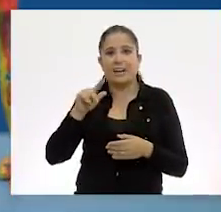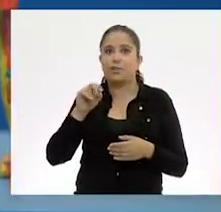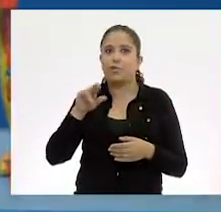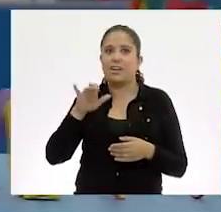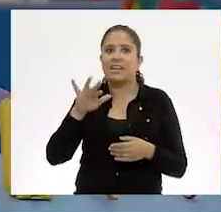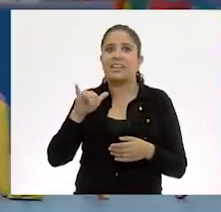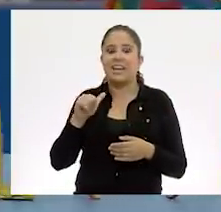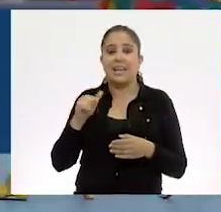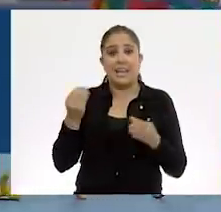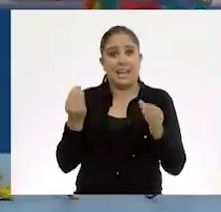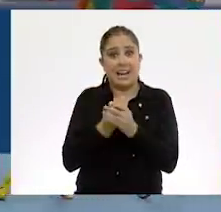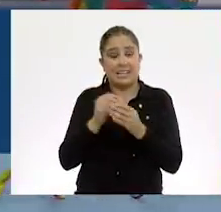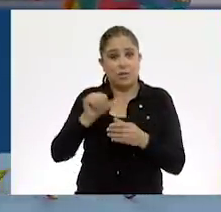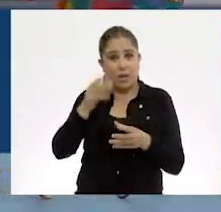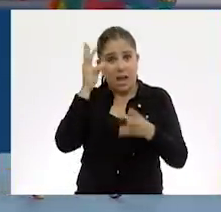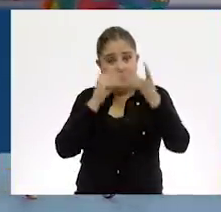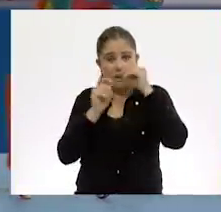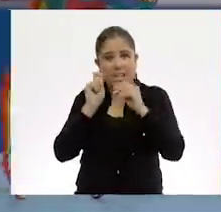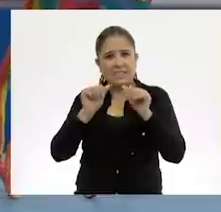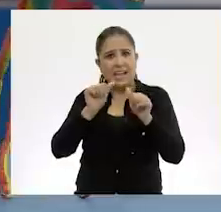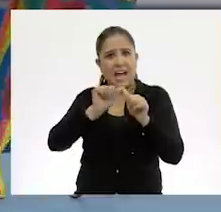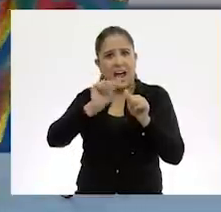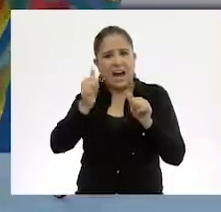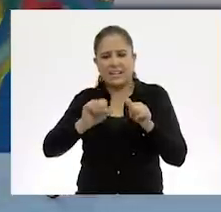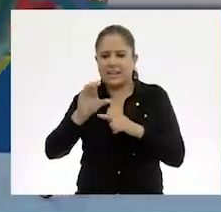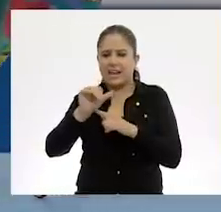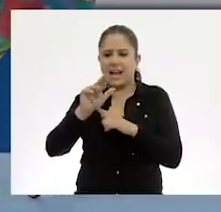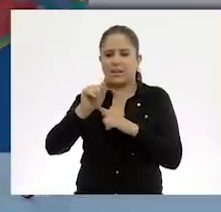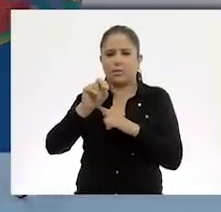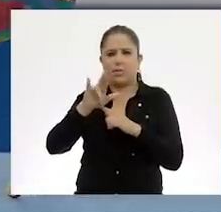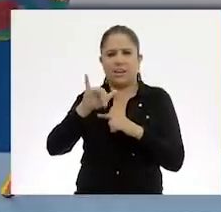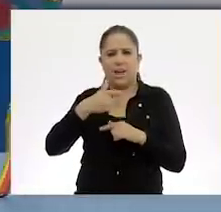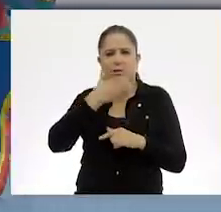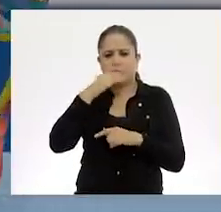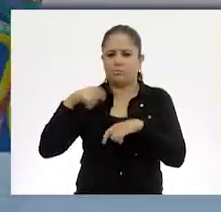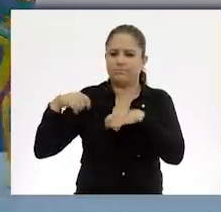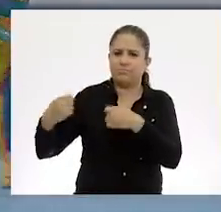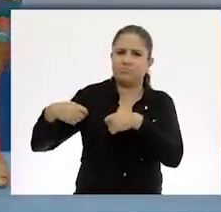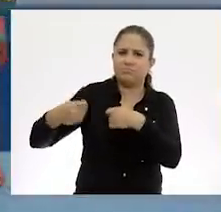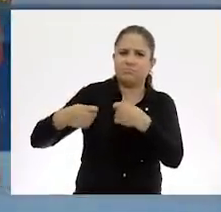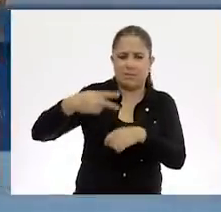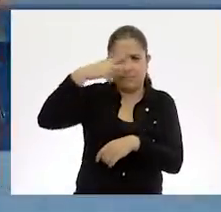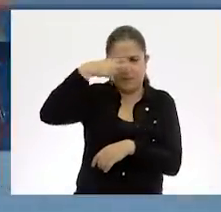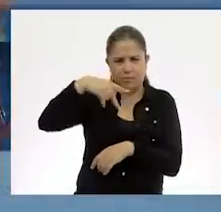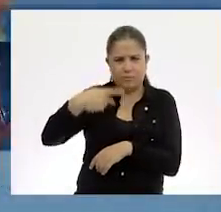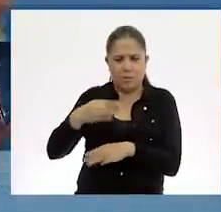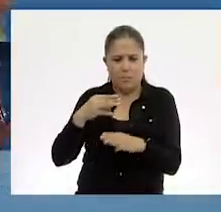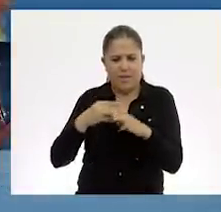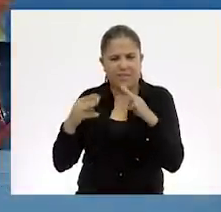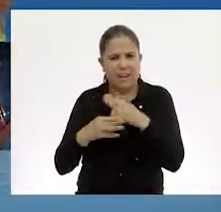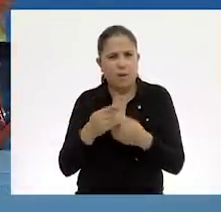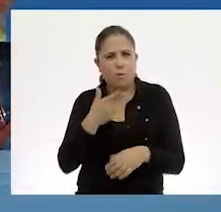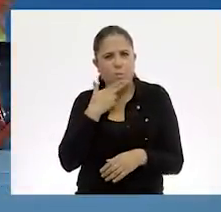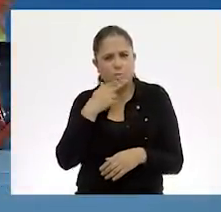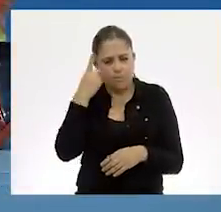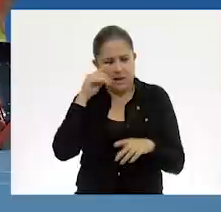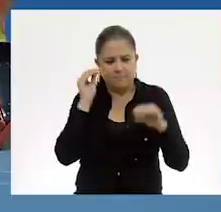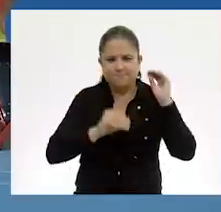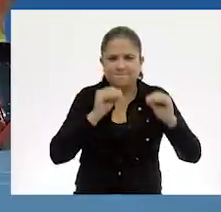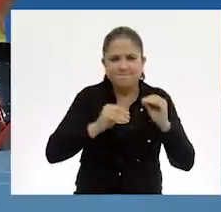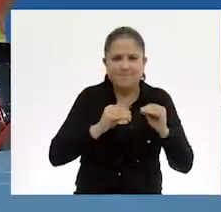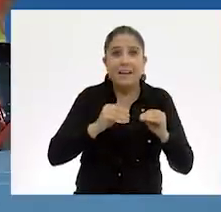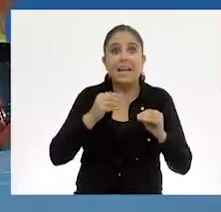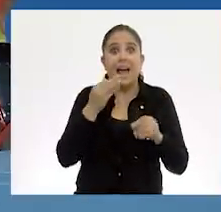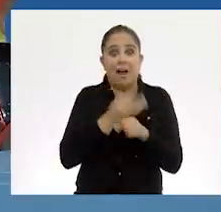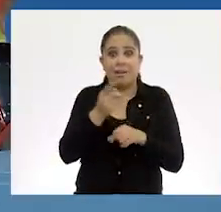bueno, pues en la clase de hoy aprendimos sobre el arte de la cartonería tradicional mexicana, conocimos los materiales que se utilizan y elaboramos